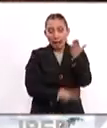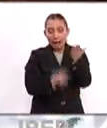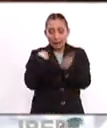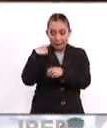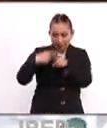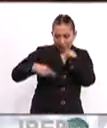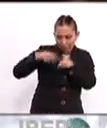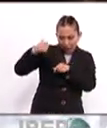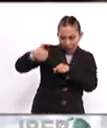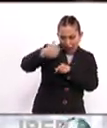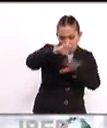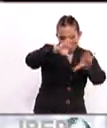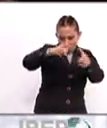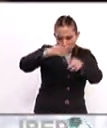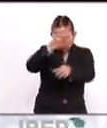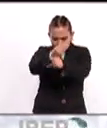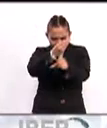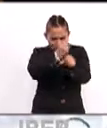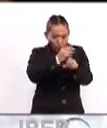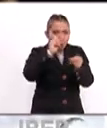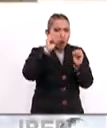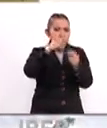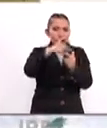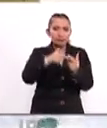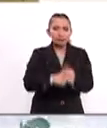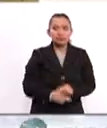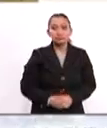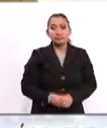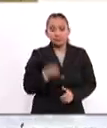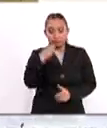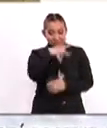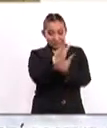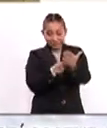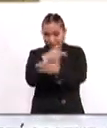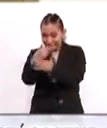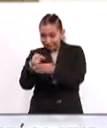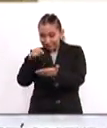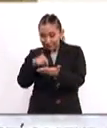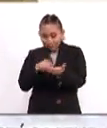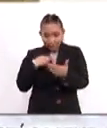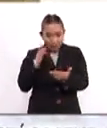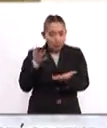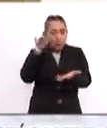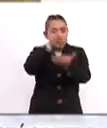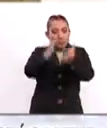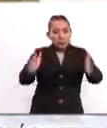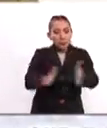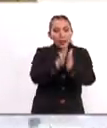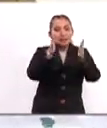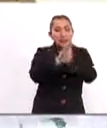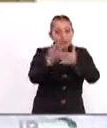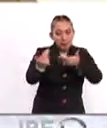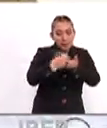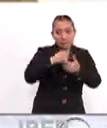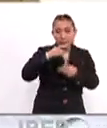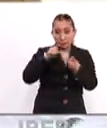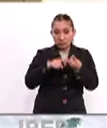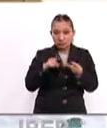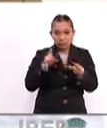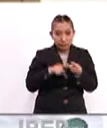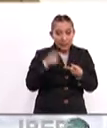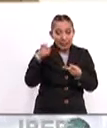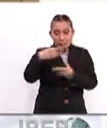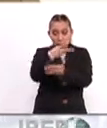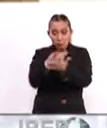de acuerdo a la realidad de cada comunidad o región. Entonces esos planes tienen que tener un alto nivel de participación. En segundo lugar,